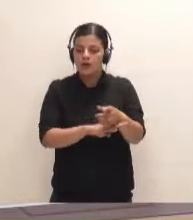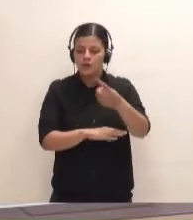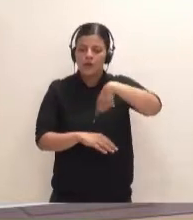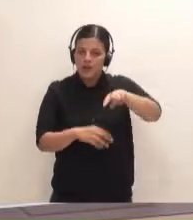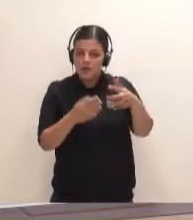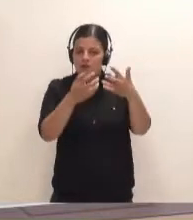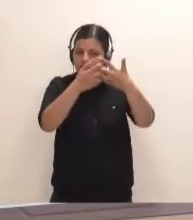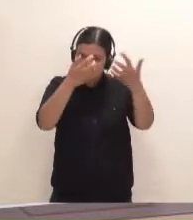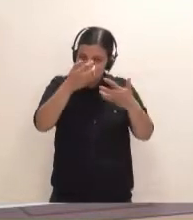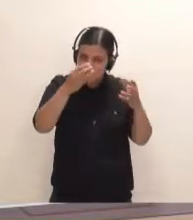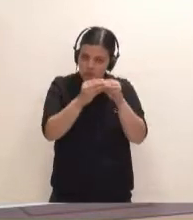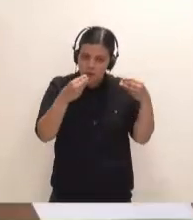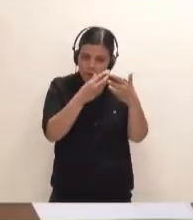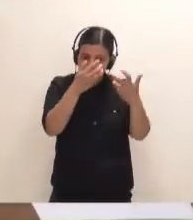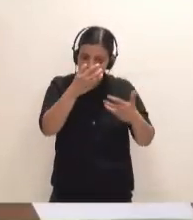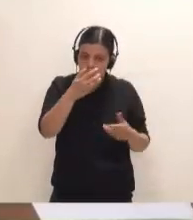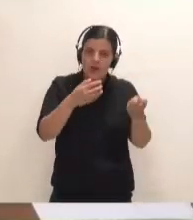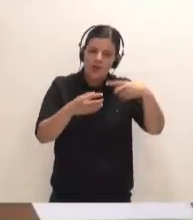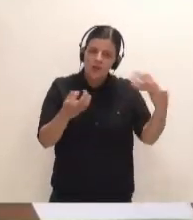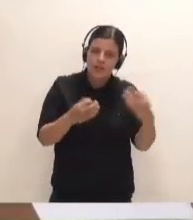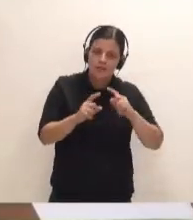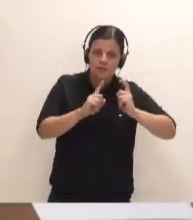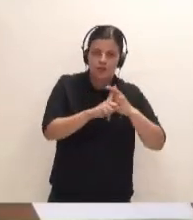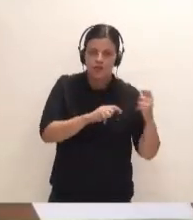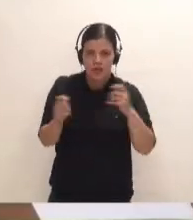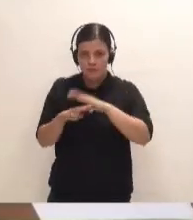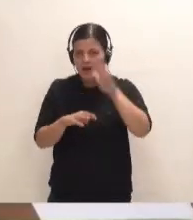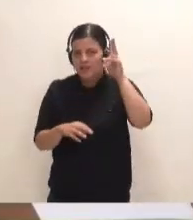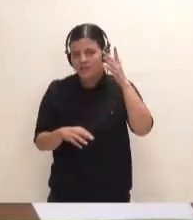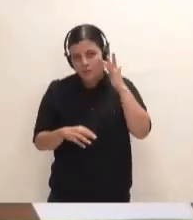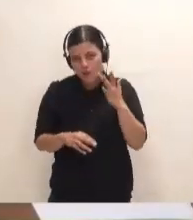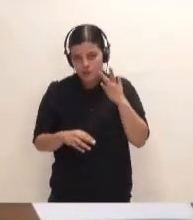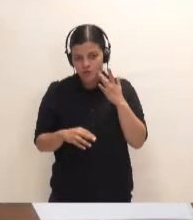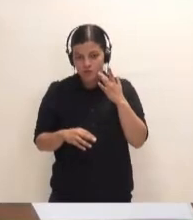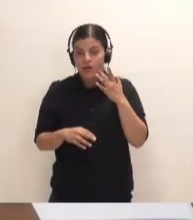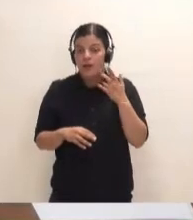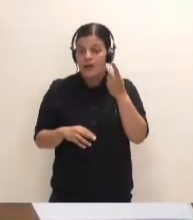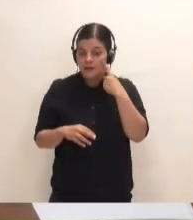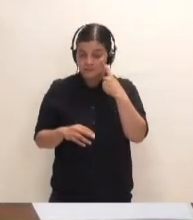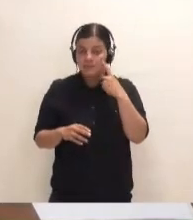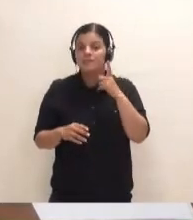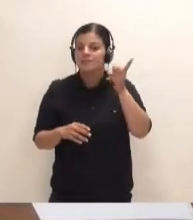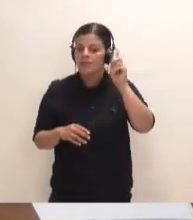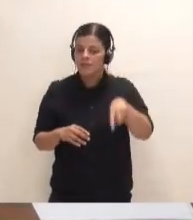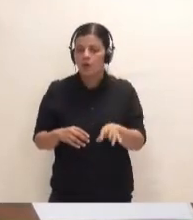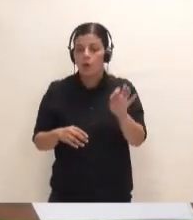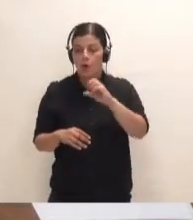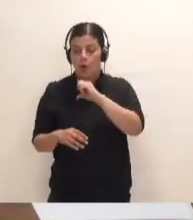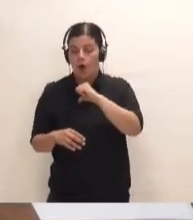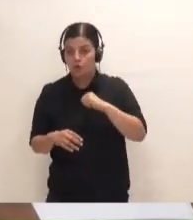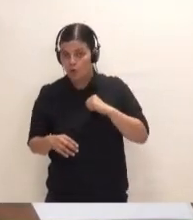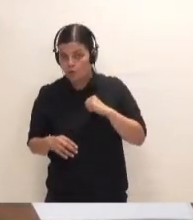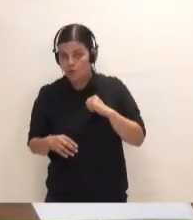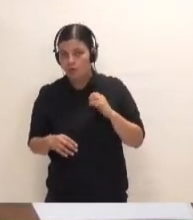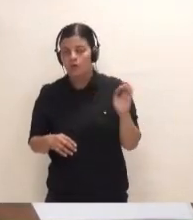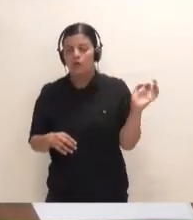redactor del documento, el que tenga que dar la solución para esa depuración y encajarla, en su caso, o bien de manera autónoma, o